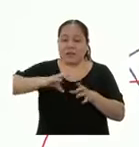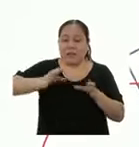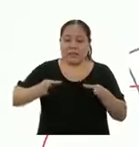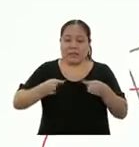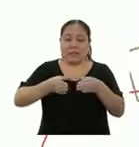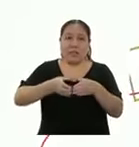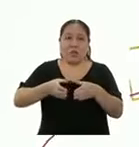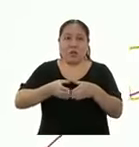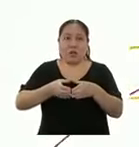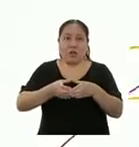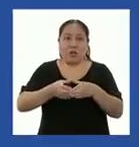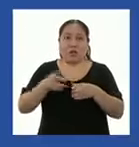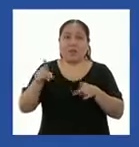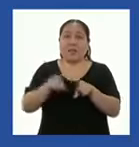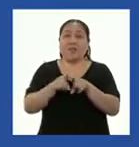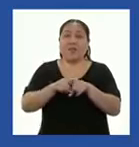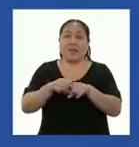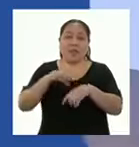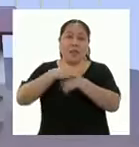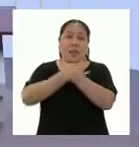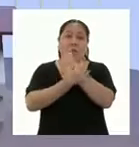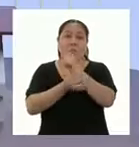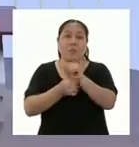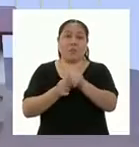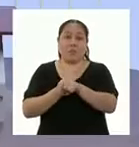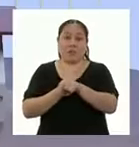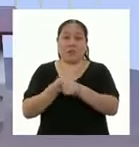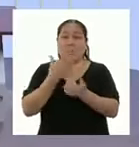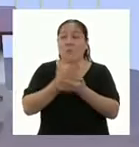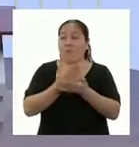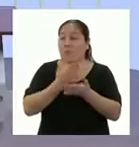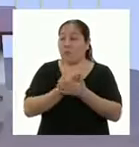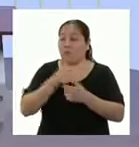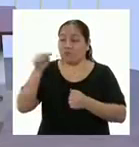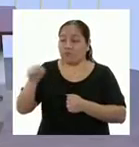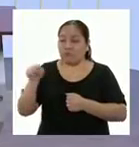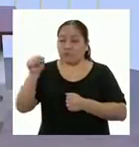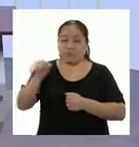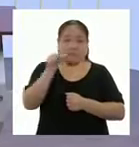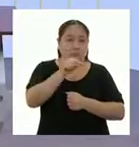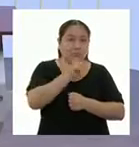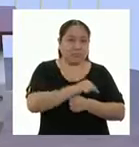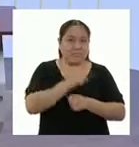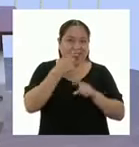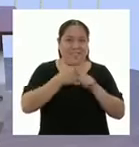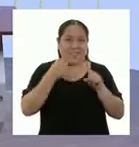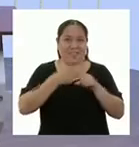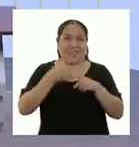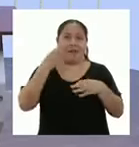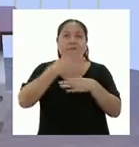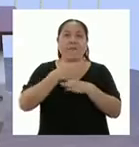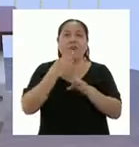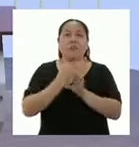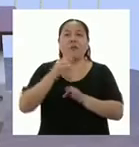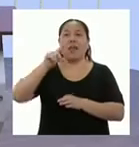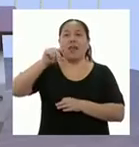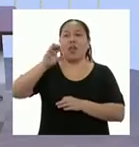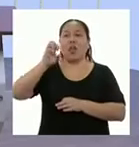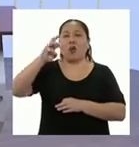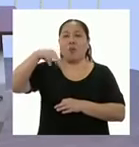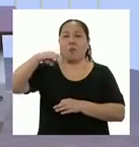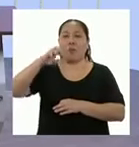así como la forma de las pulseras. Y así comprobamos que en todos los objetos están presentes las formas geométricas.